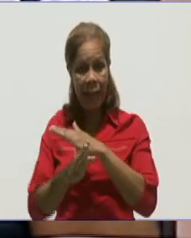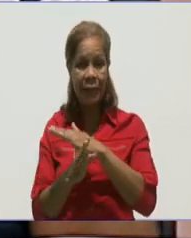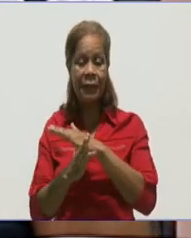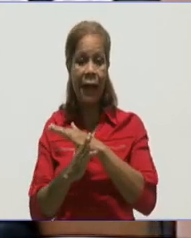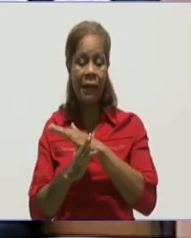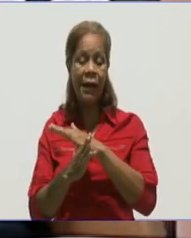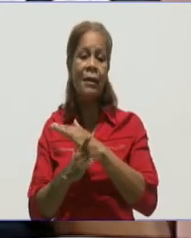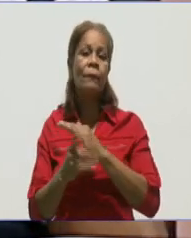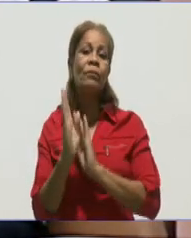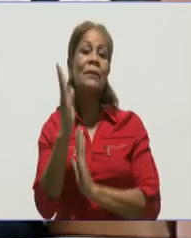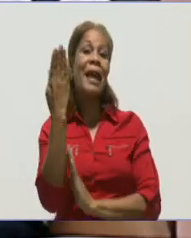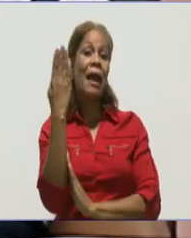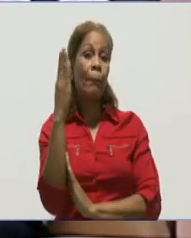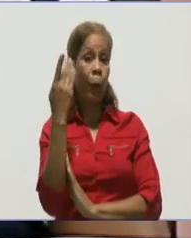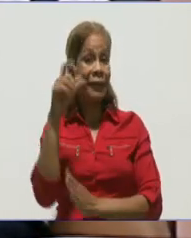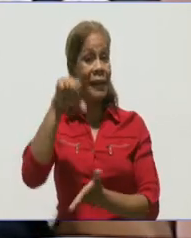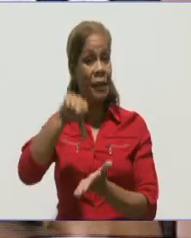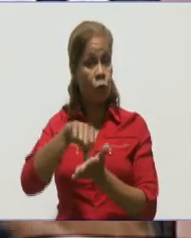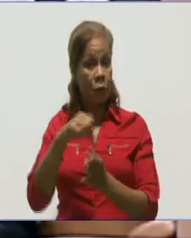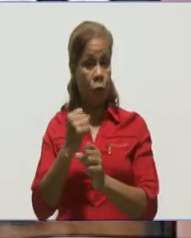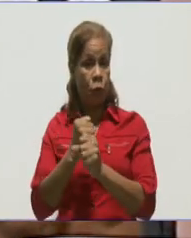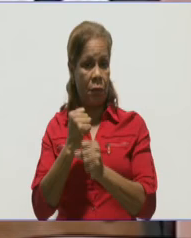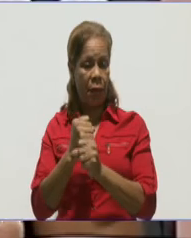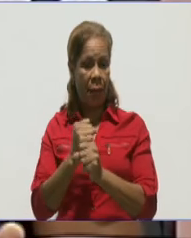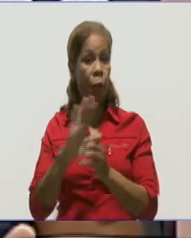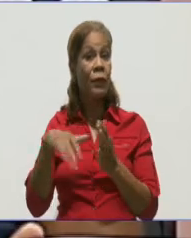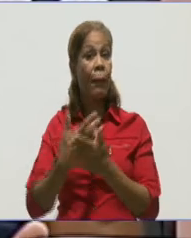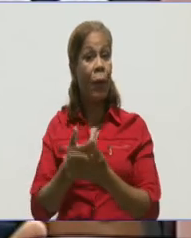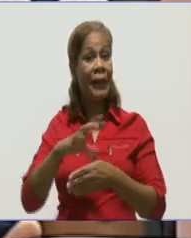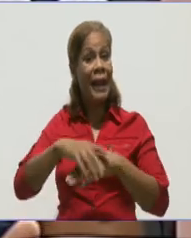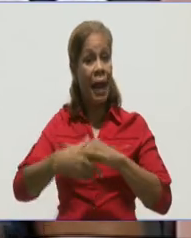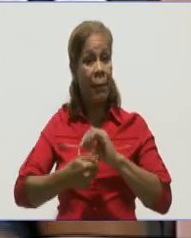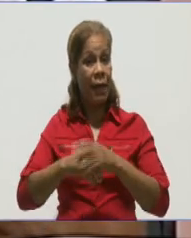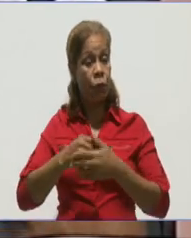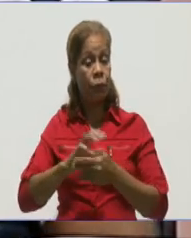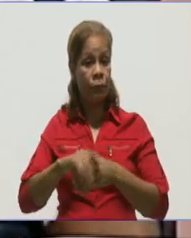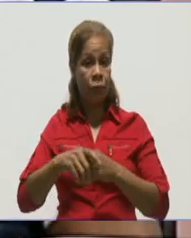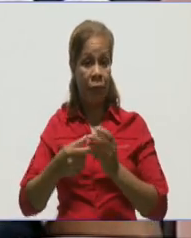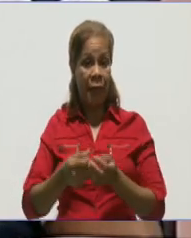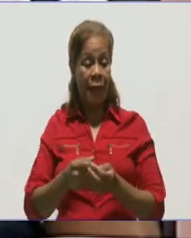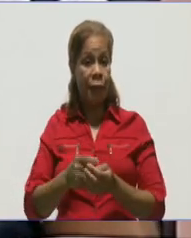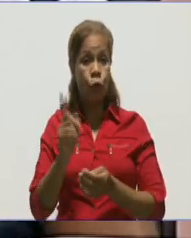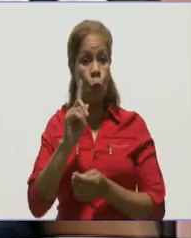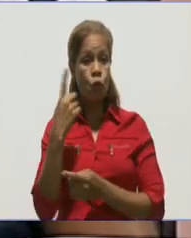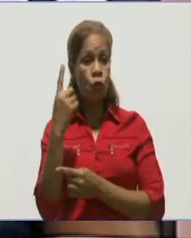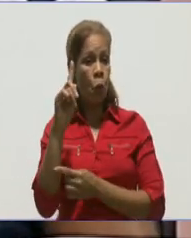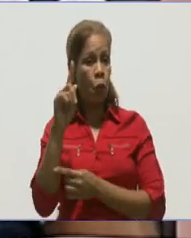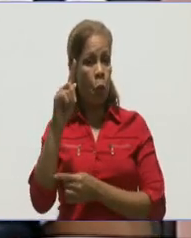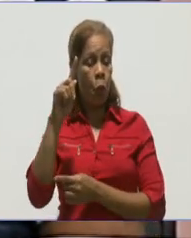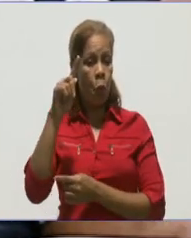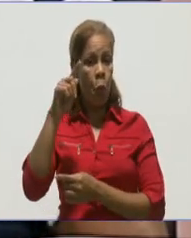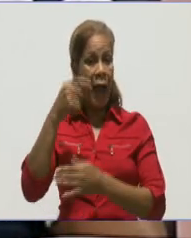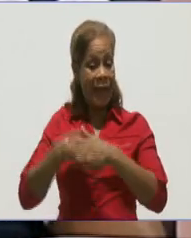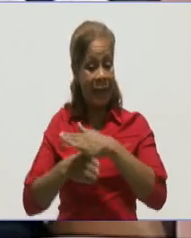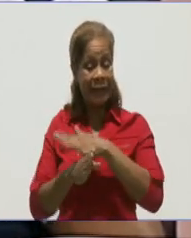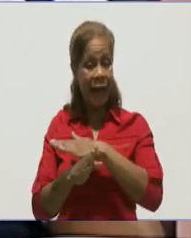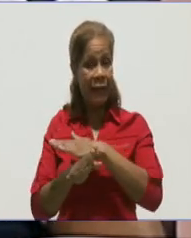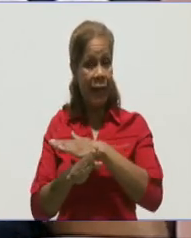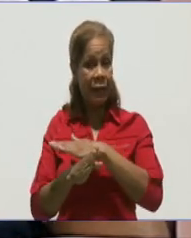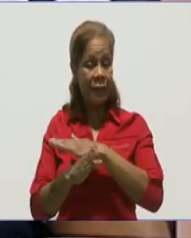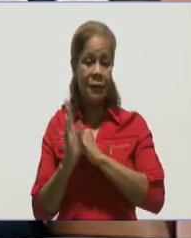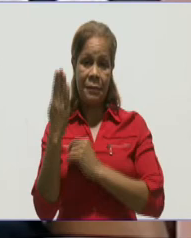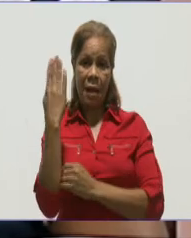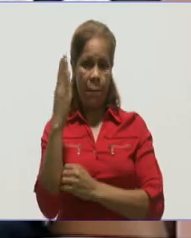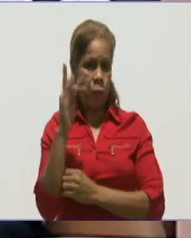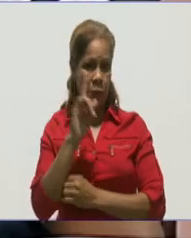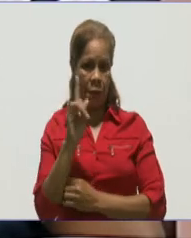lavado de las manos, fundamental. El lavado de las manos no solamente a la entrada de la puerta, sino que también esto tiene que estar en los baños también.